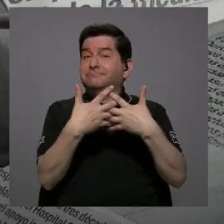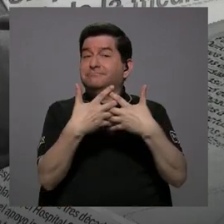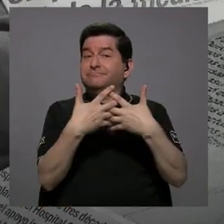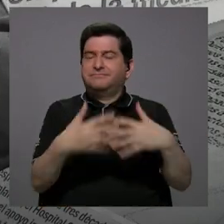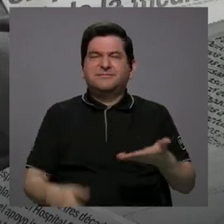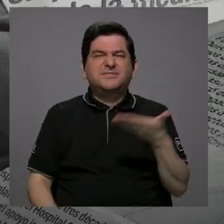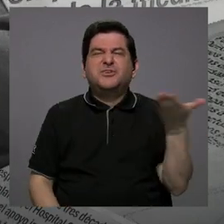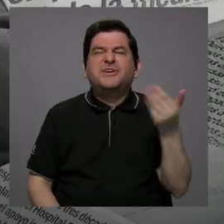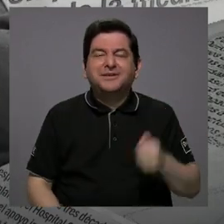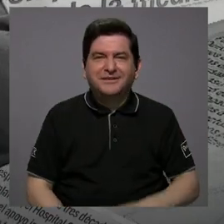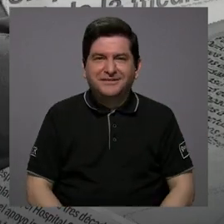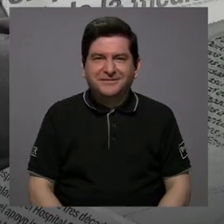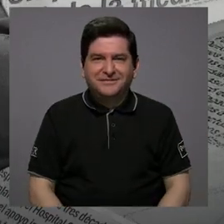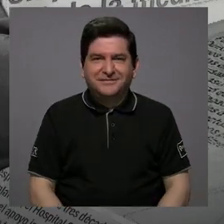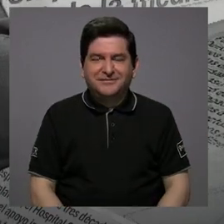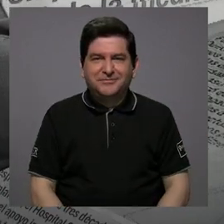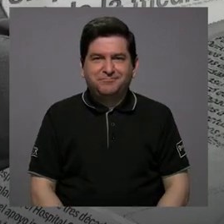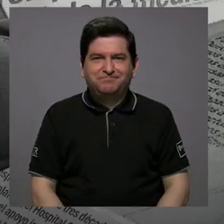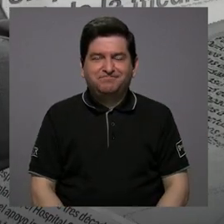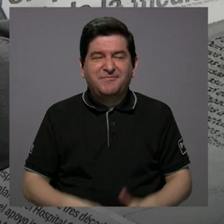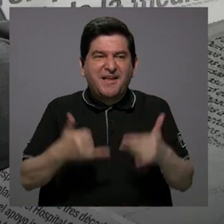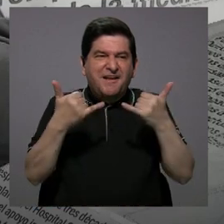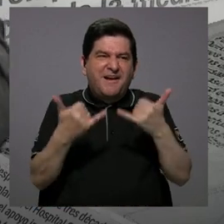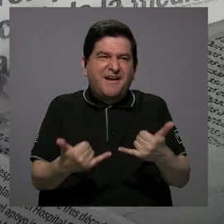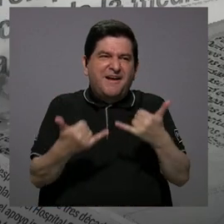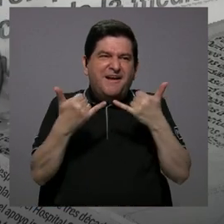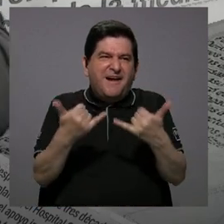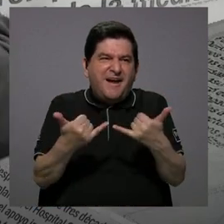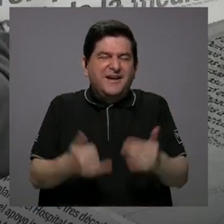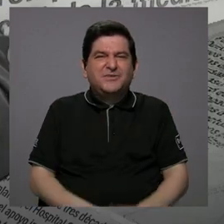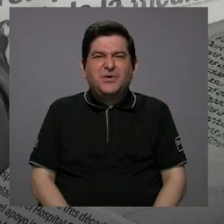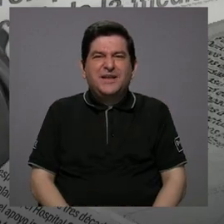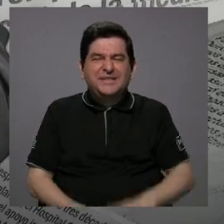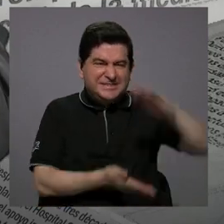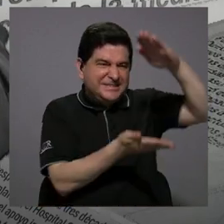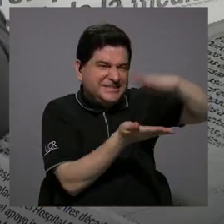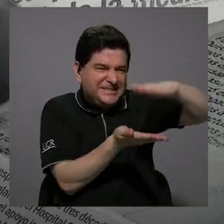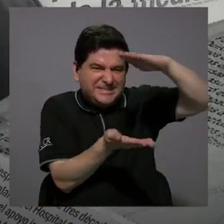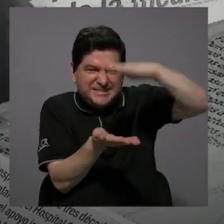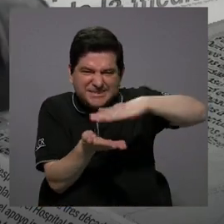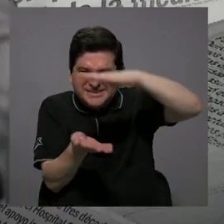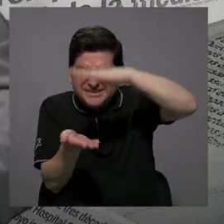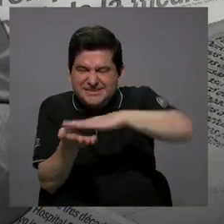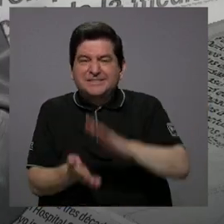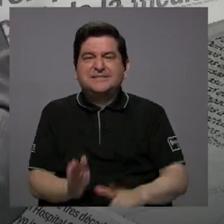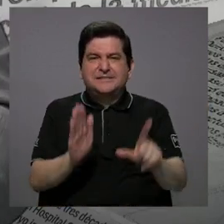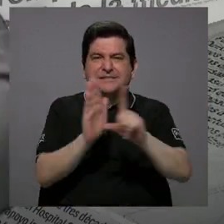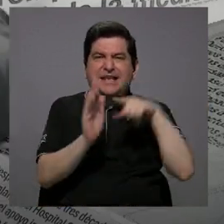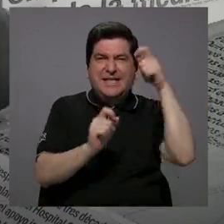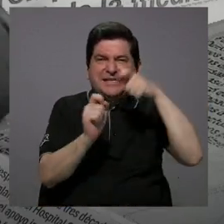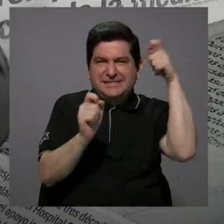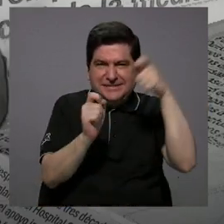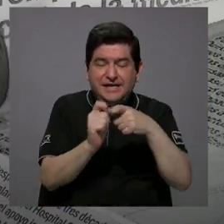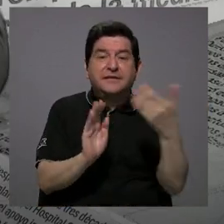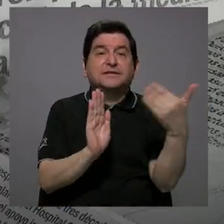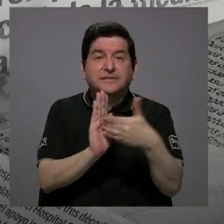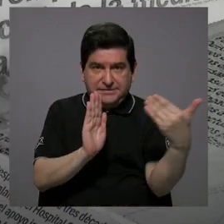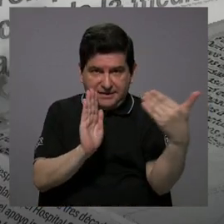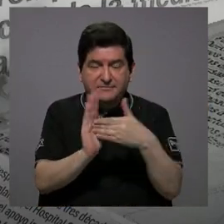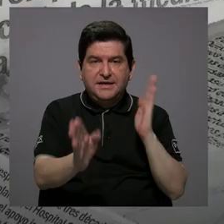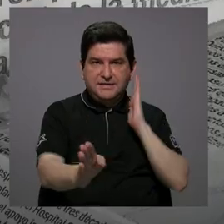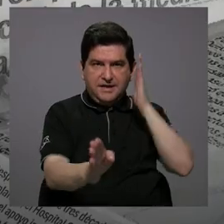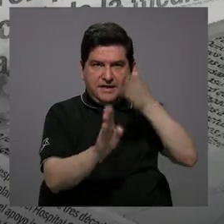estos recortes que vienen de estas leyes específicas y que afectan